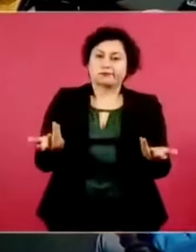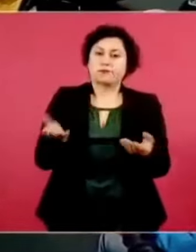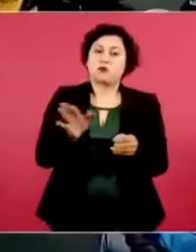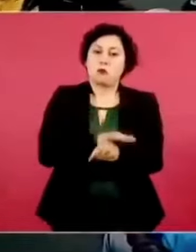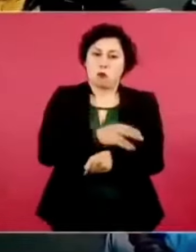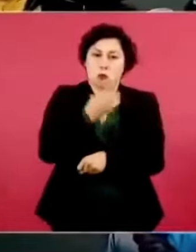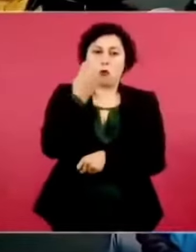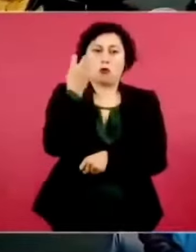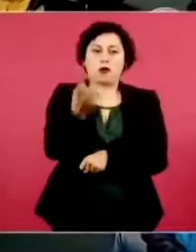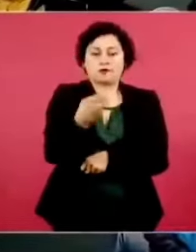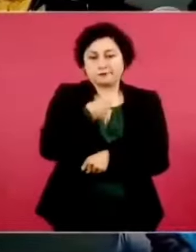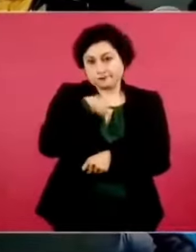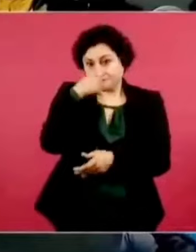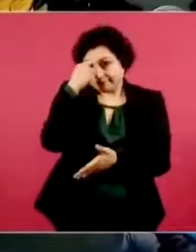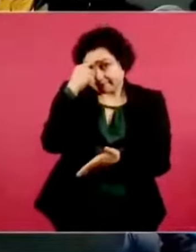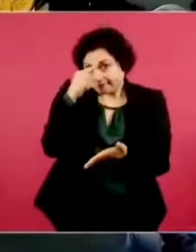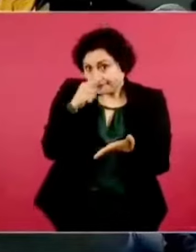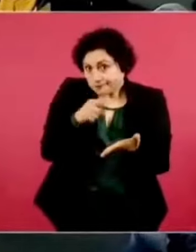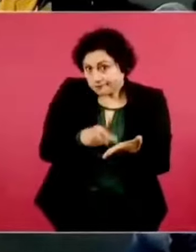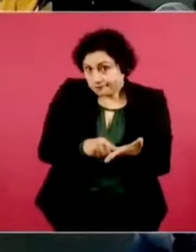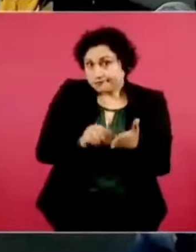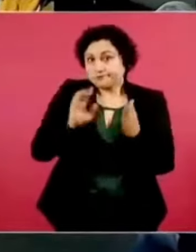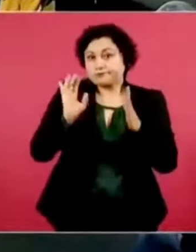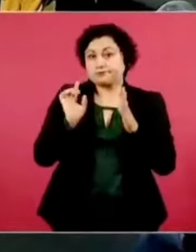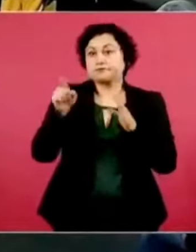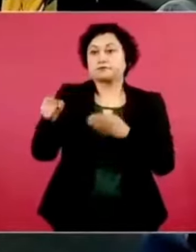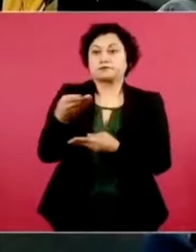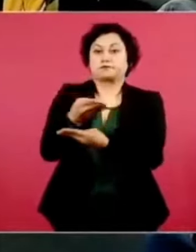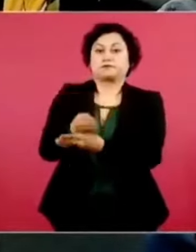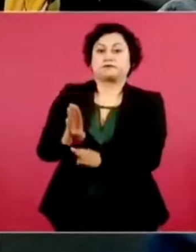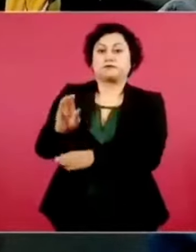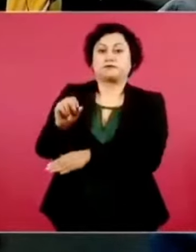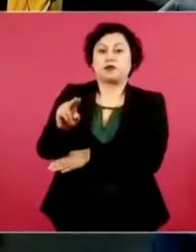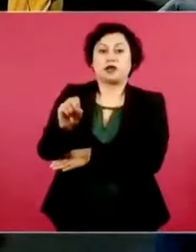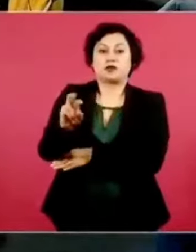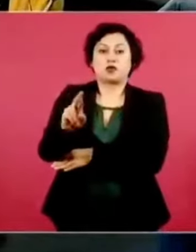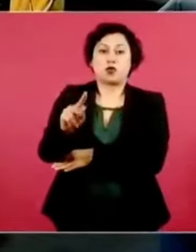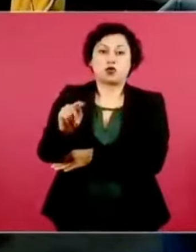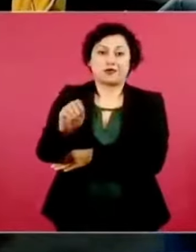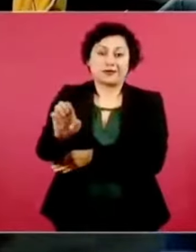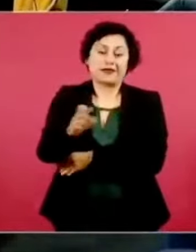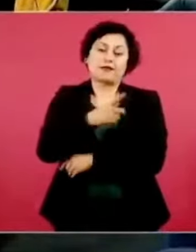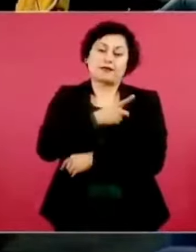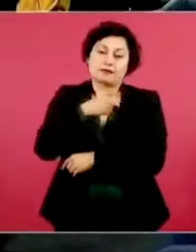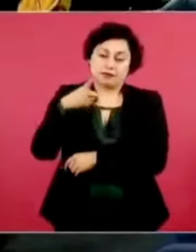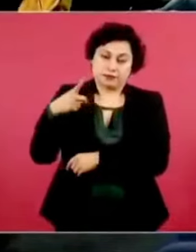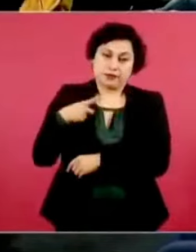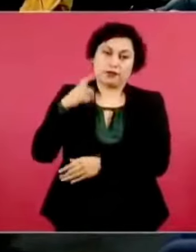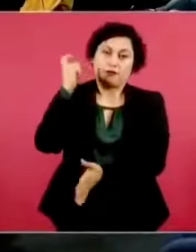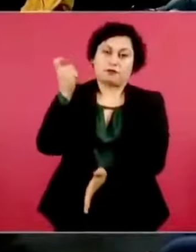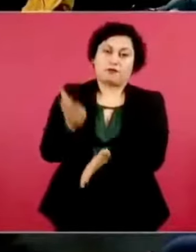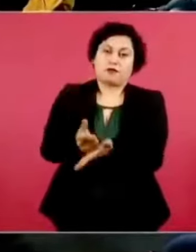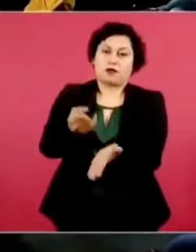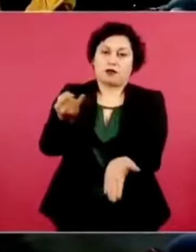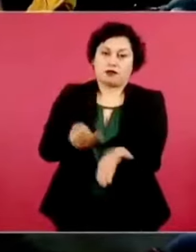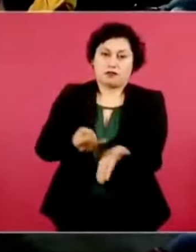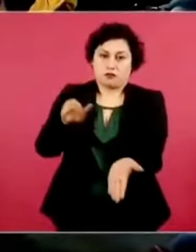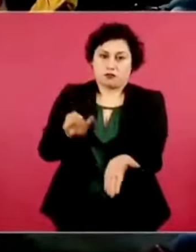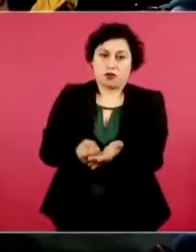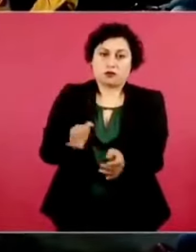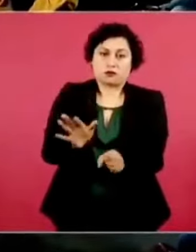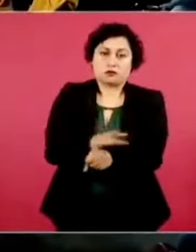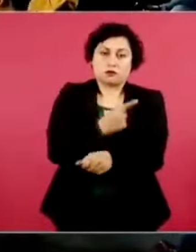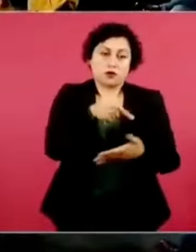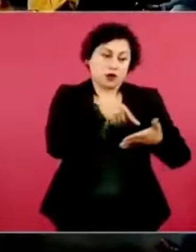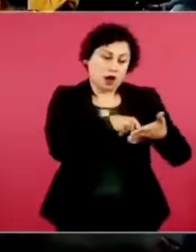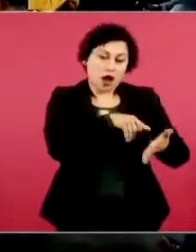que esta operadora de fondos Banorte debió pagar los impuestos al SAT porque en realidad no se llevó a cabo como tal